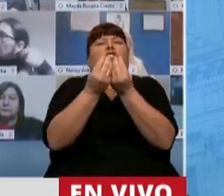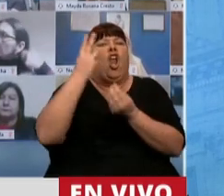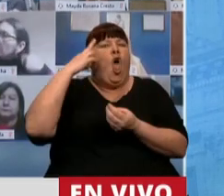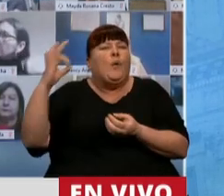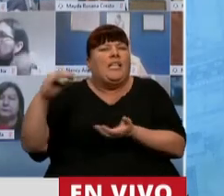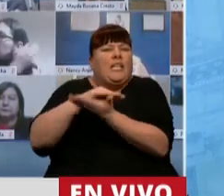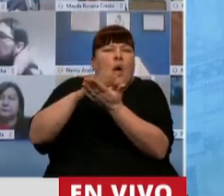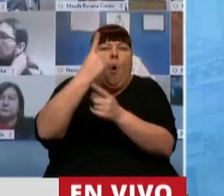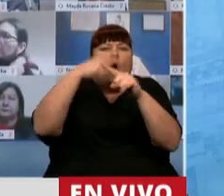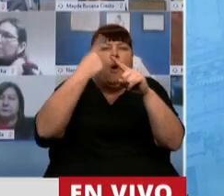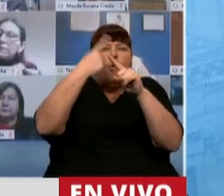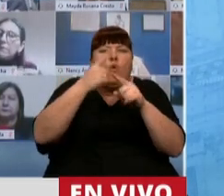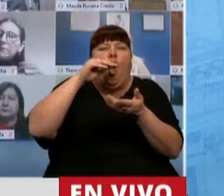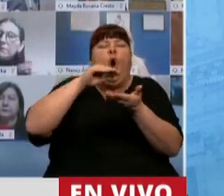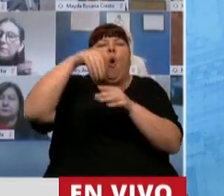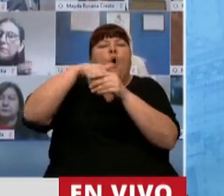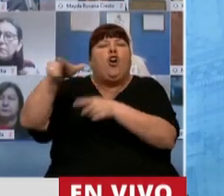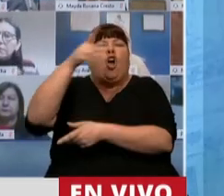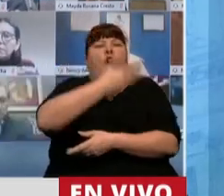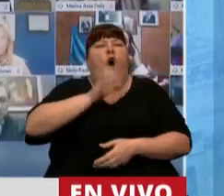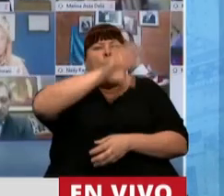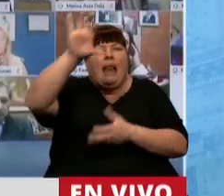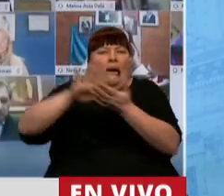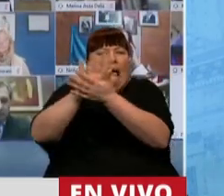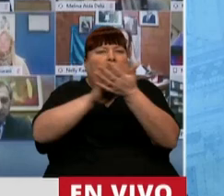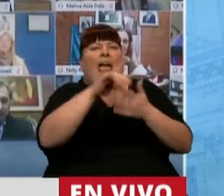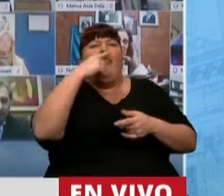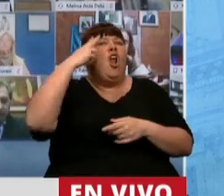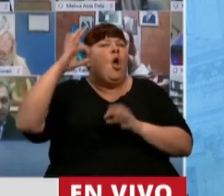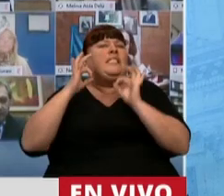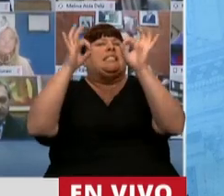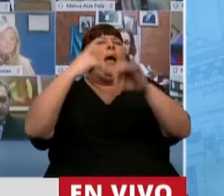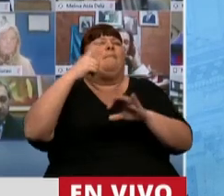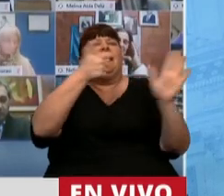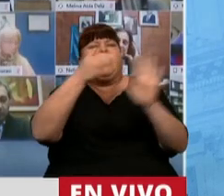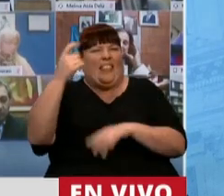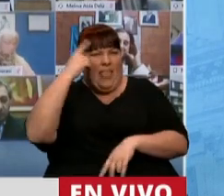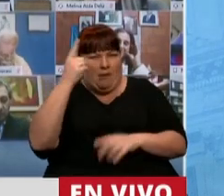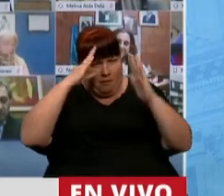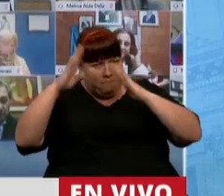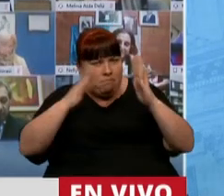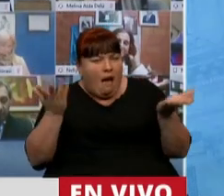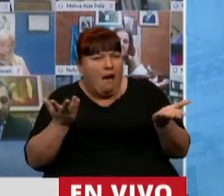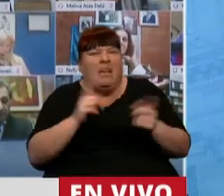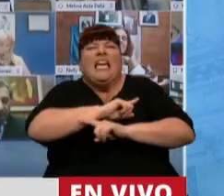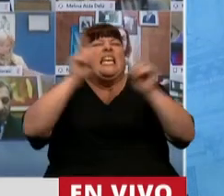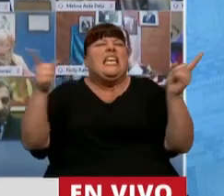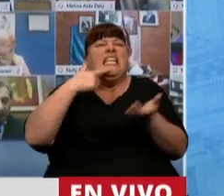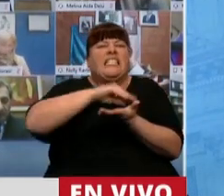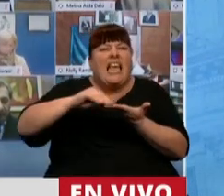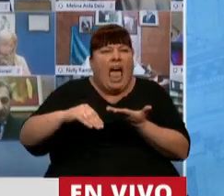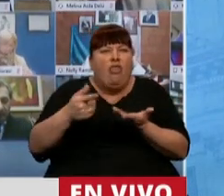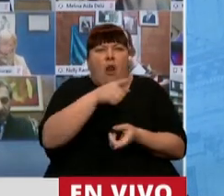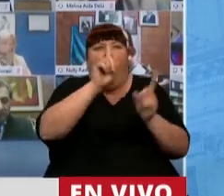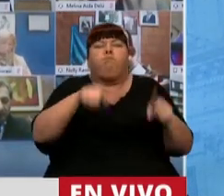negociando uno por uno los votos con los gobernadores, y después de 900 lo llevan a 1.600 en 10 minutos, si ni siquiera los senadores